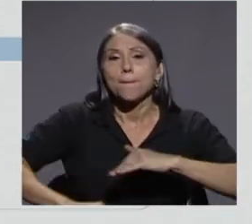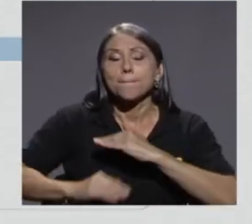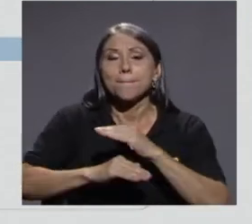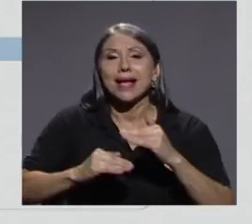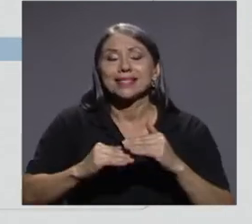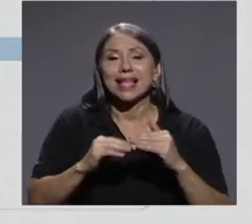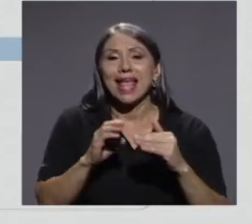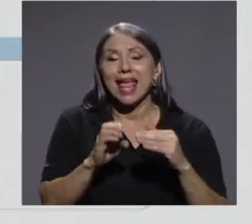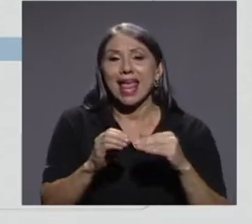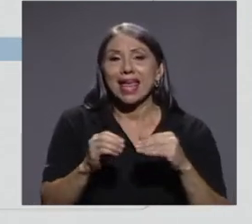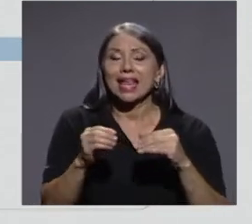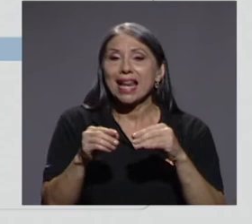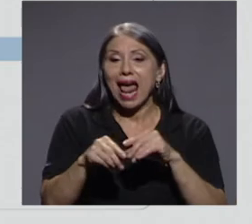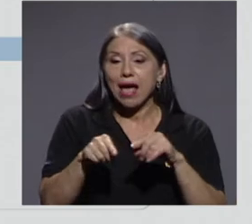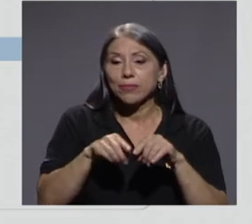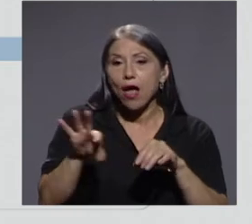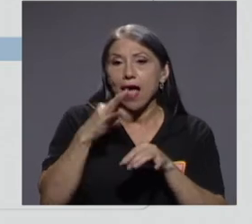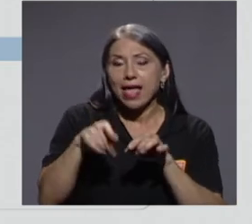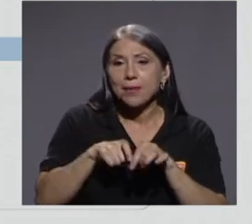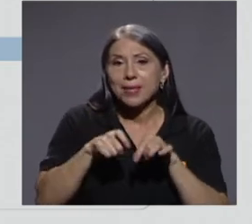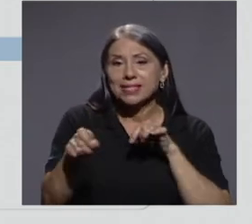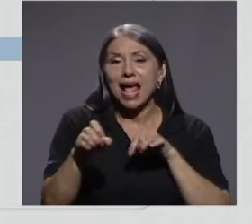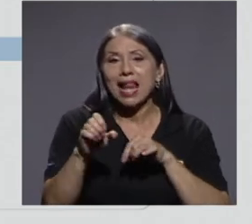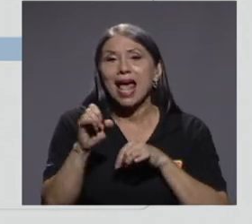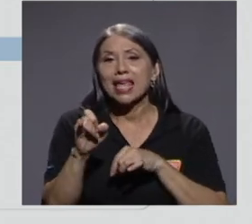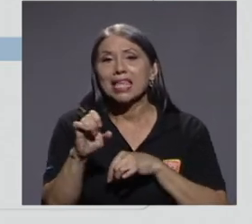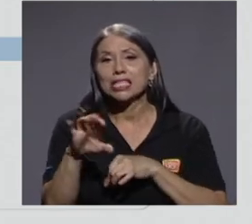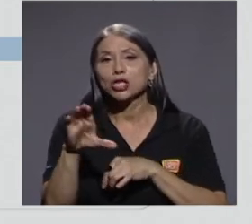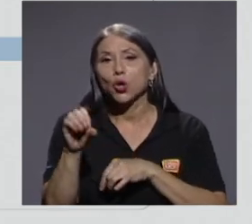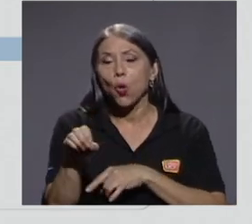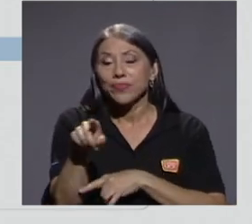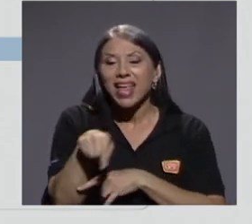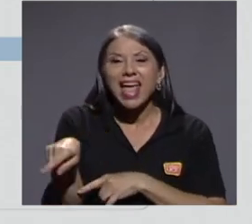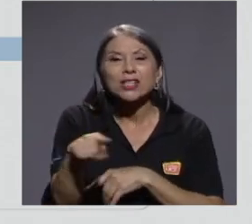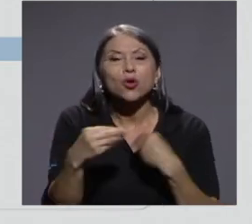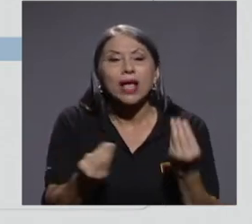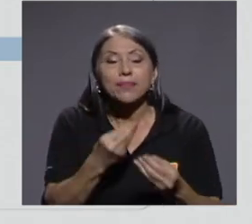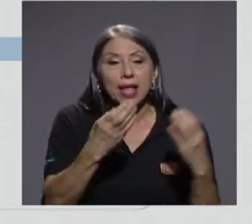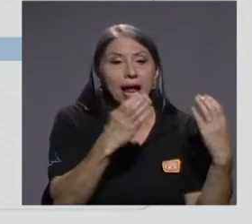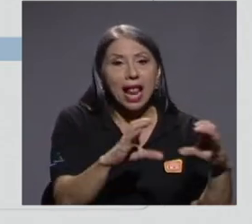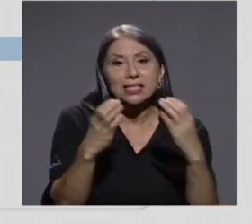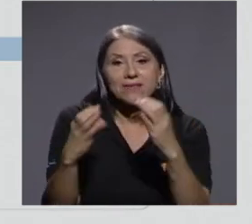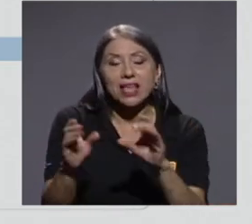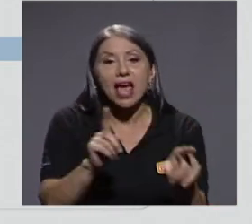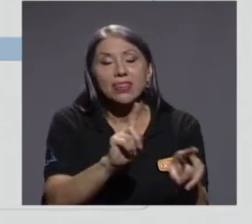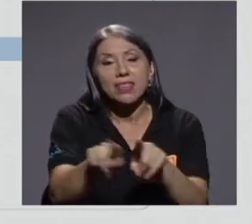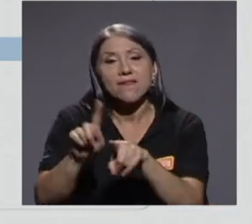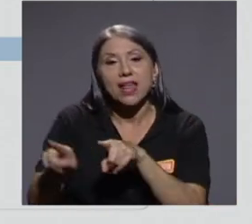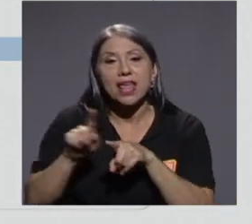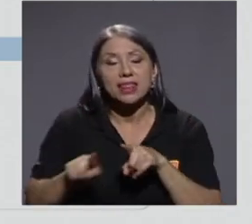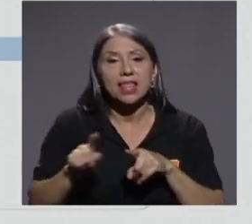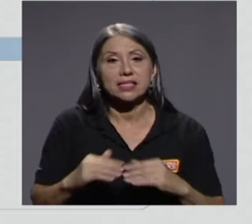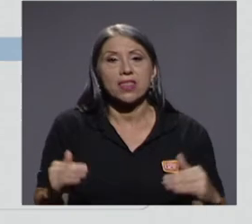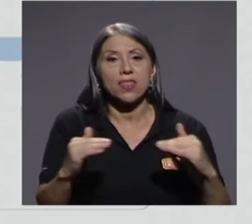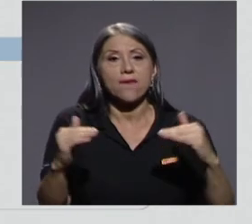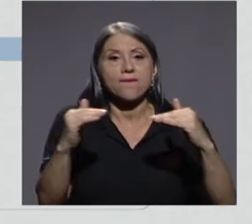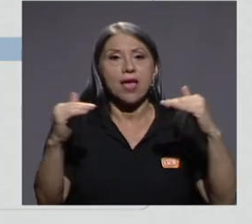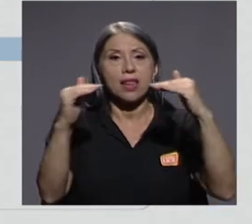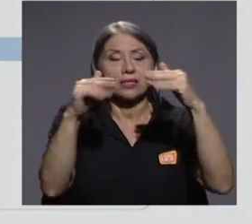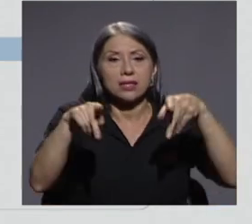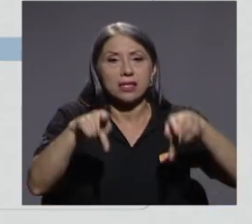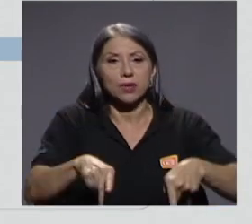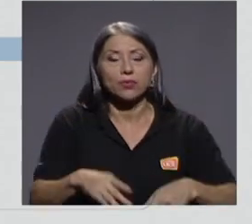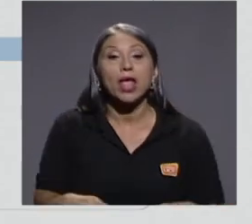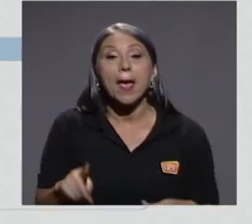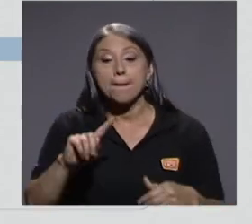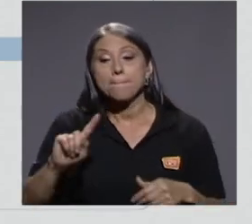Esta escala es una escala que nos clasifica los diferentes niveles de competencias que la gente tiene. En el primer nivel encontramos